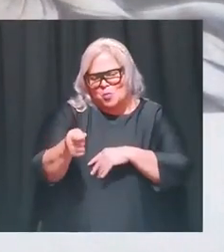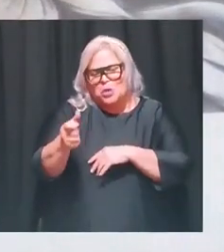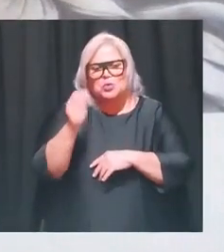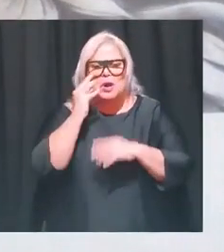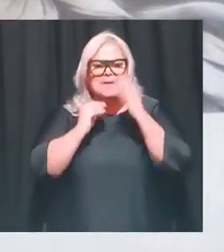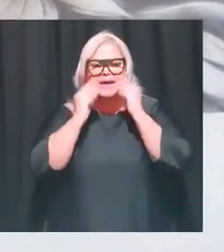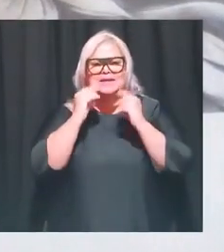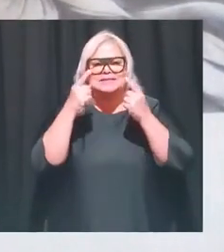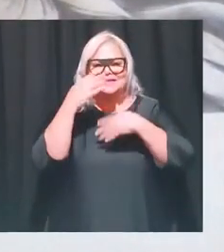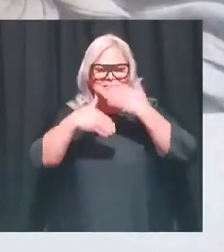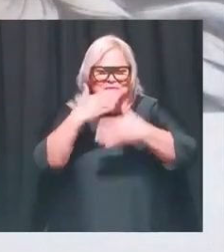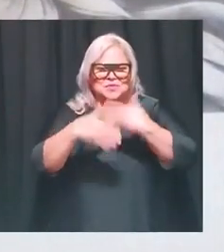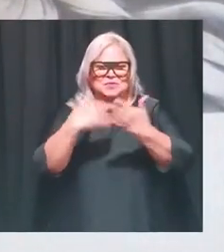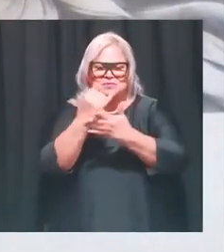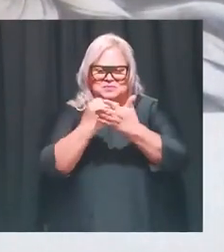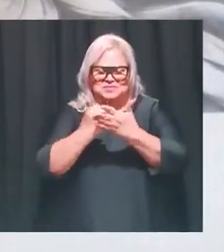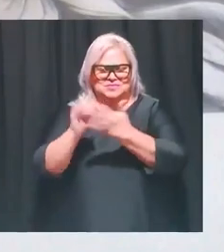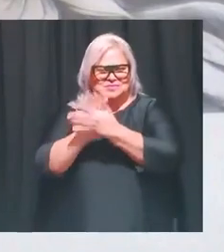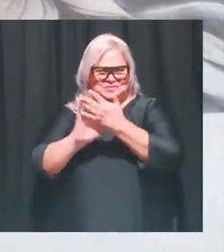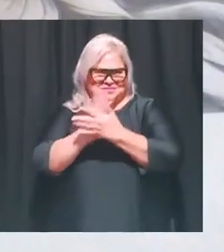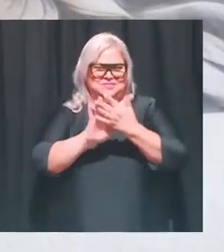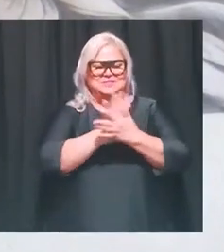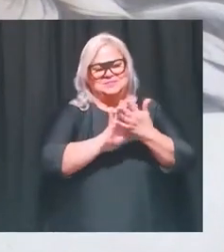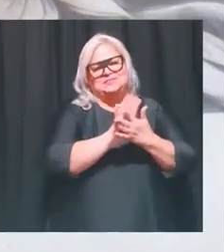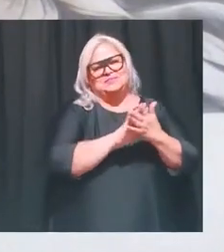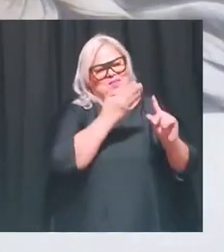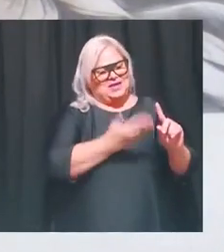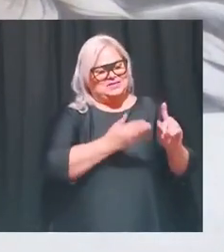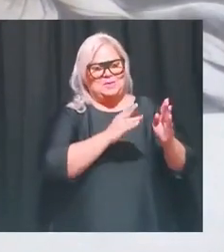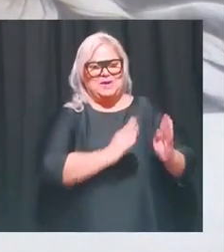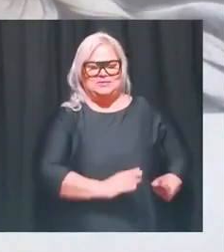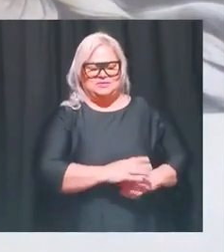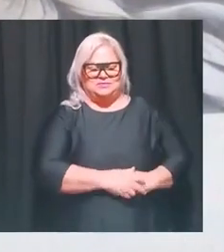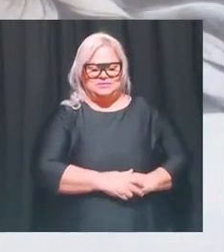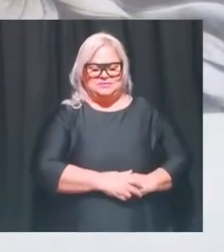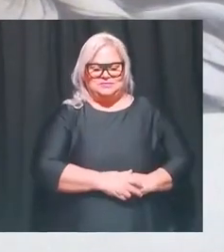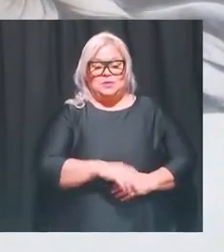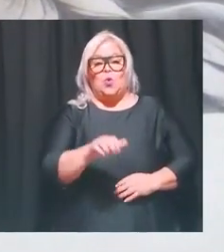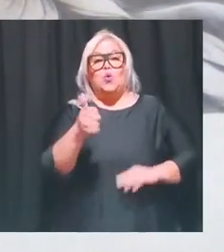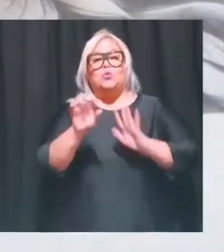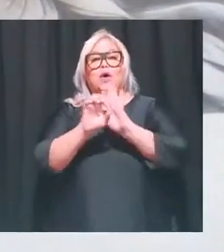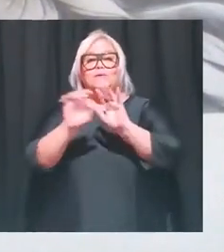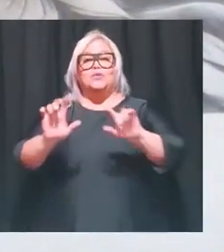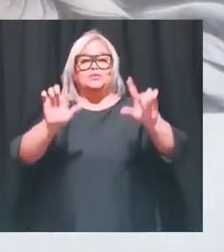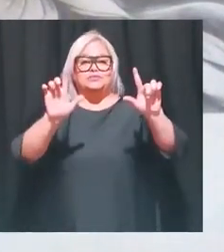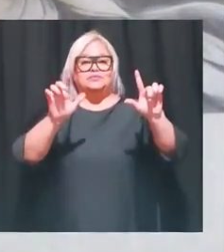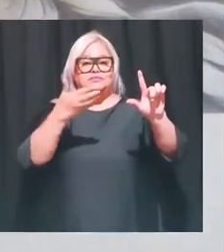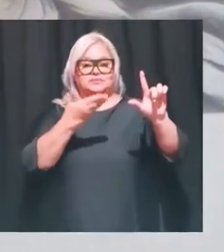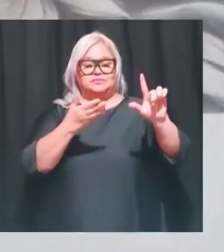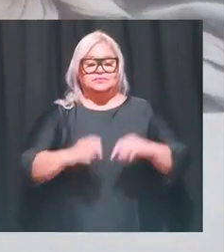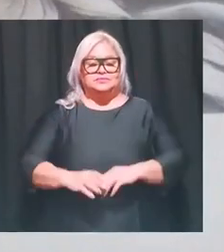de lo que fue hacer ese retrato abstracto de esa persona ah mira aquí hay otro ejemplo otro ejemplo